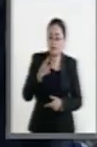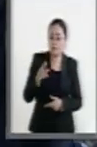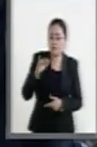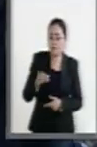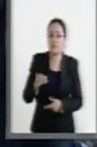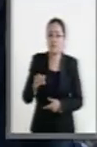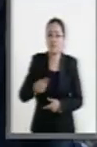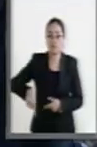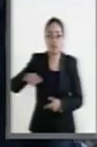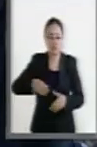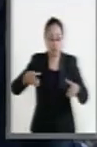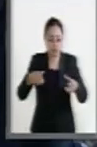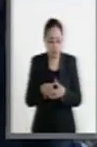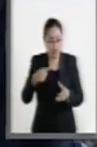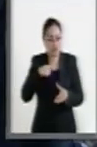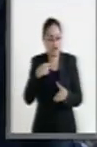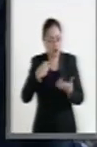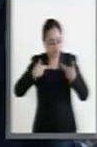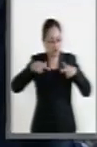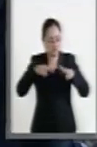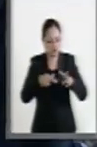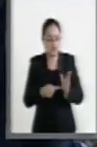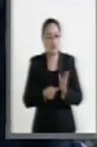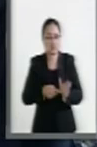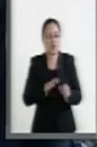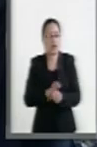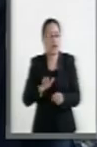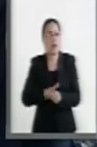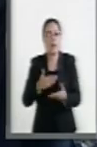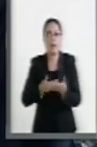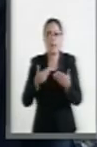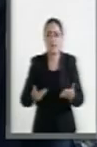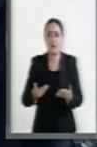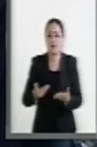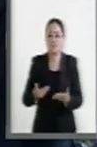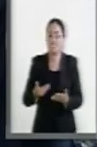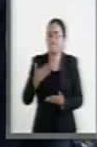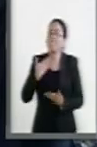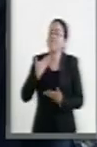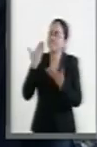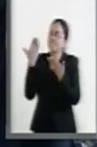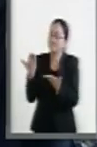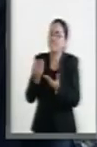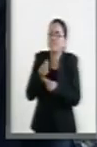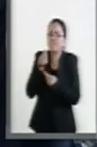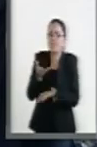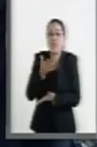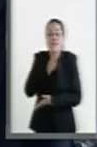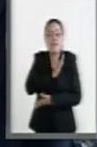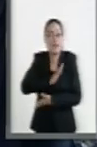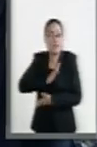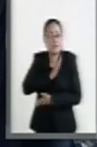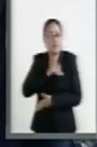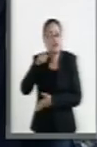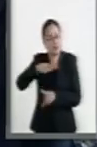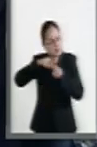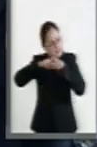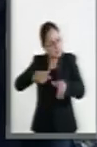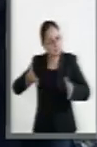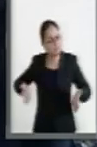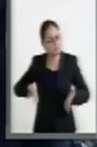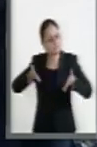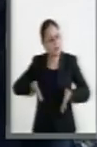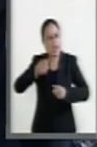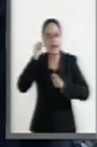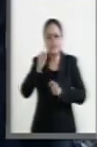en la que me permito hablar en su nombre, le da la más profunda felicitación y el encargo de que siga usted adelante en esta